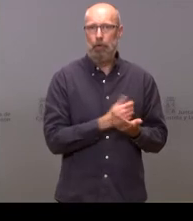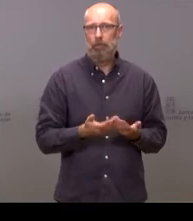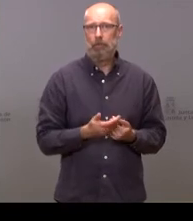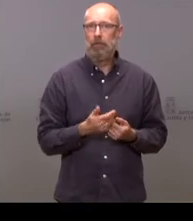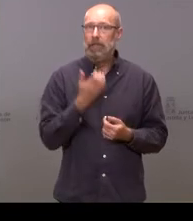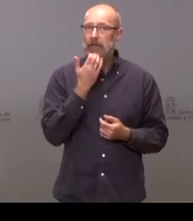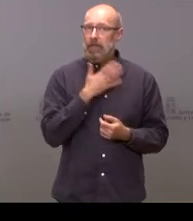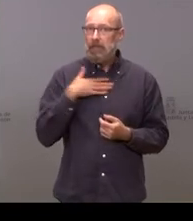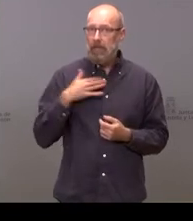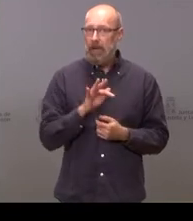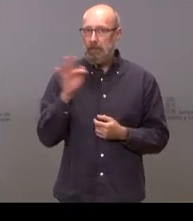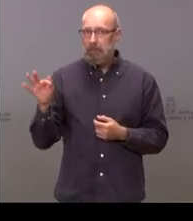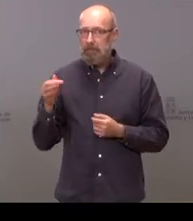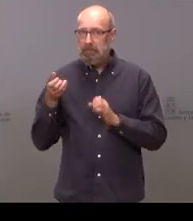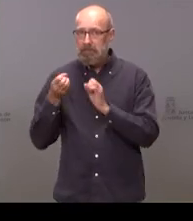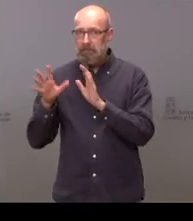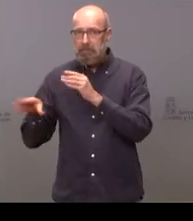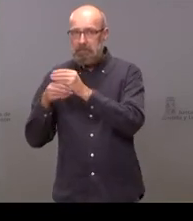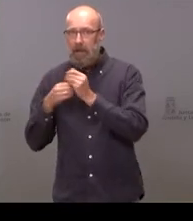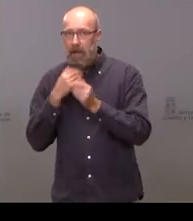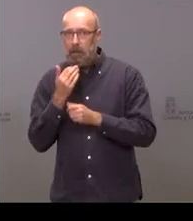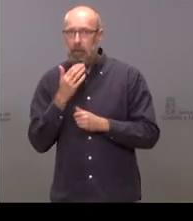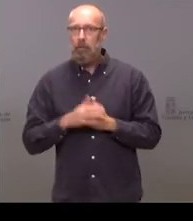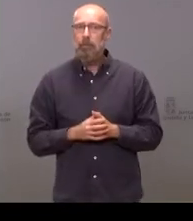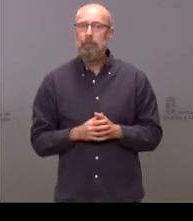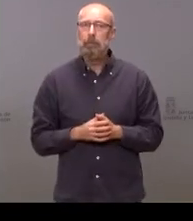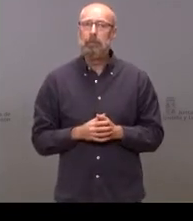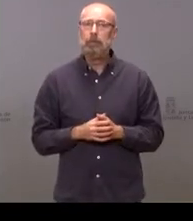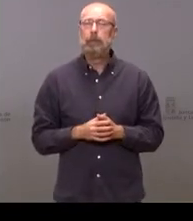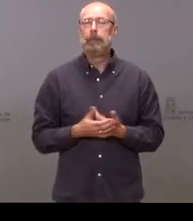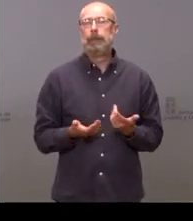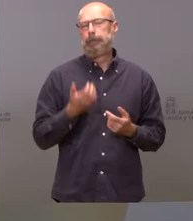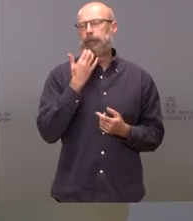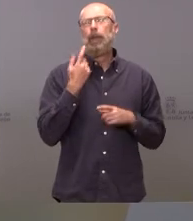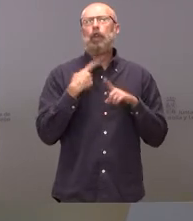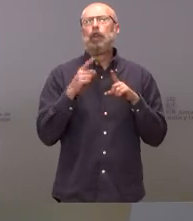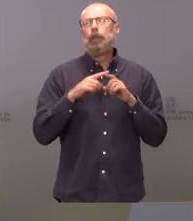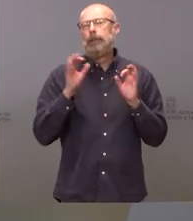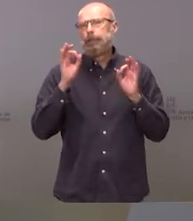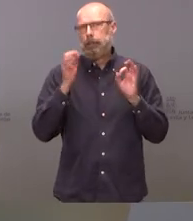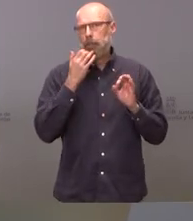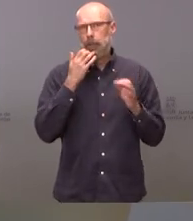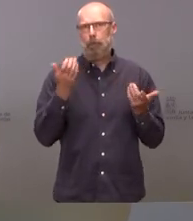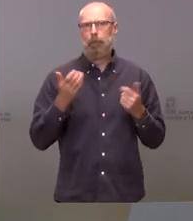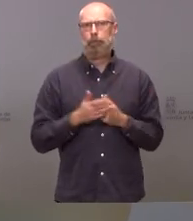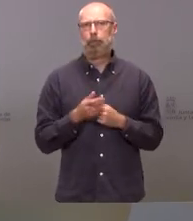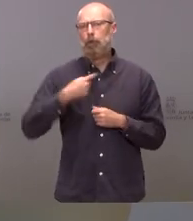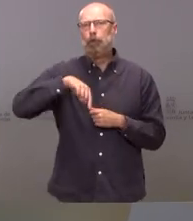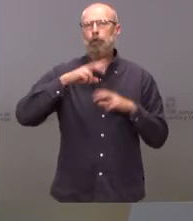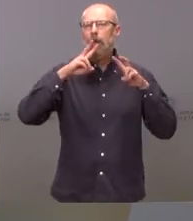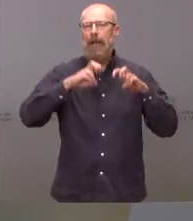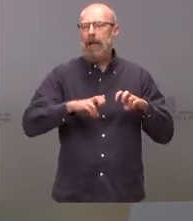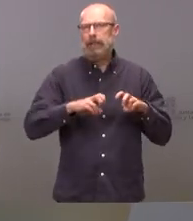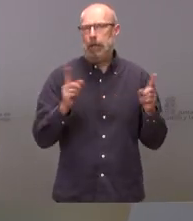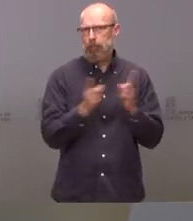inversiones no pregunta por cosas concretas bueno pues por cosas concretas nosotros hemos hecho pues lógicamente el análisis rápido de